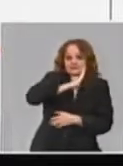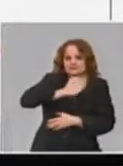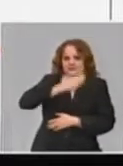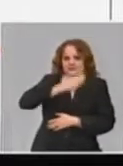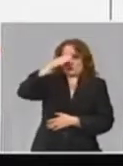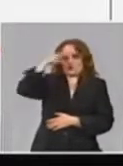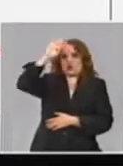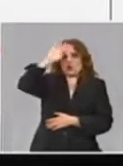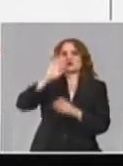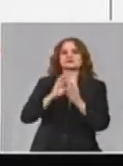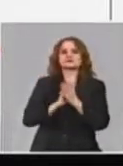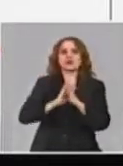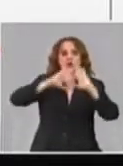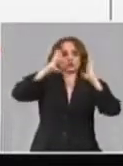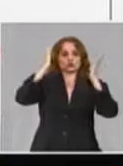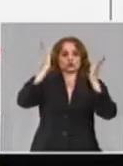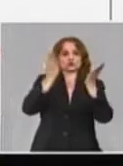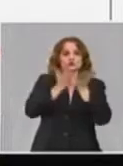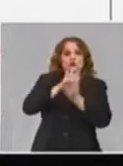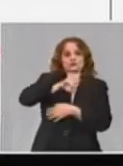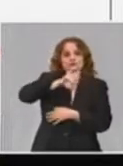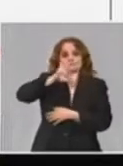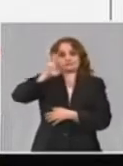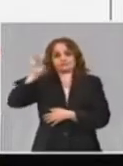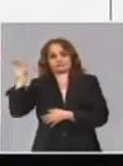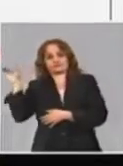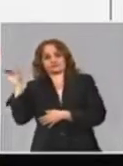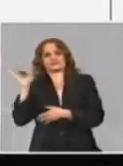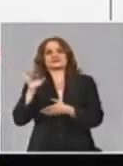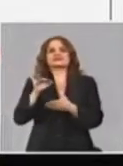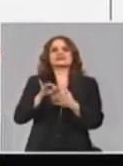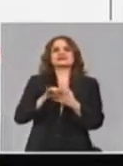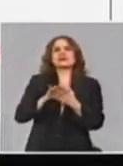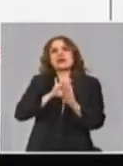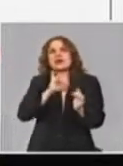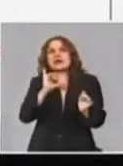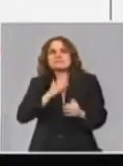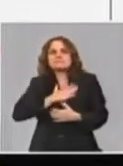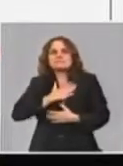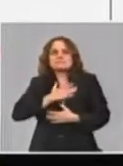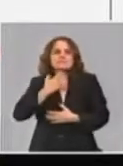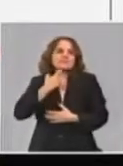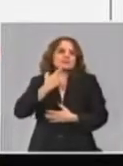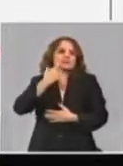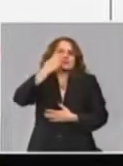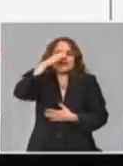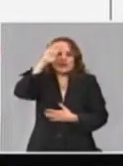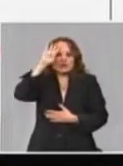es muy propio de Cuba. La forma en que se ha implementado el protocolo